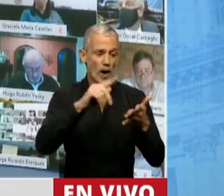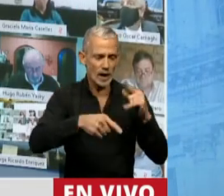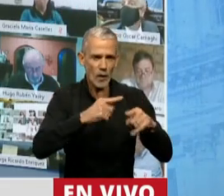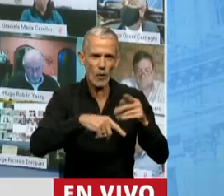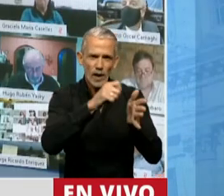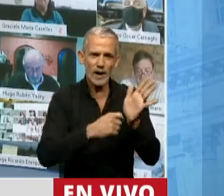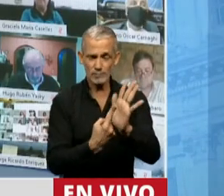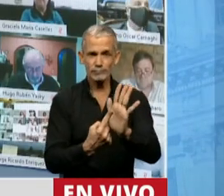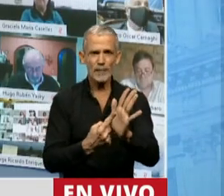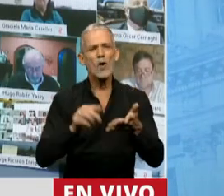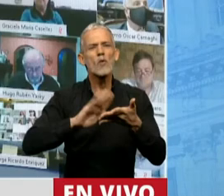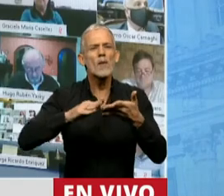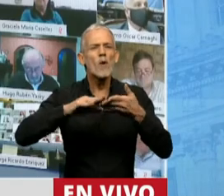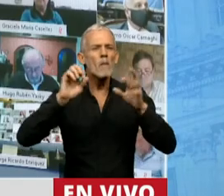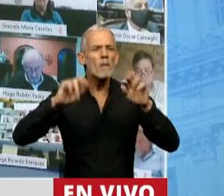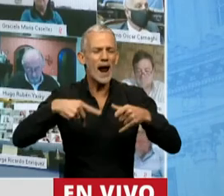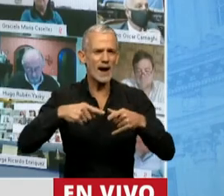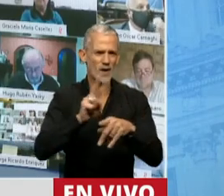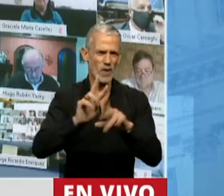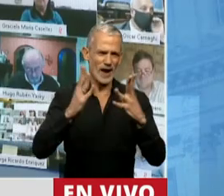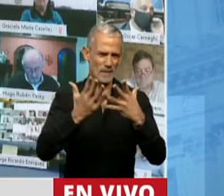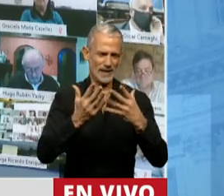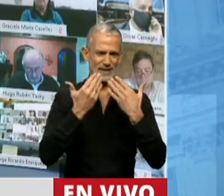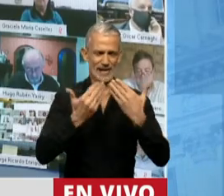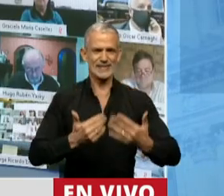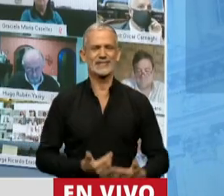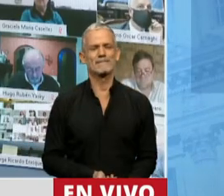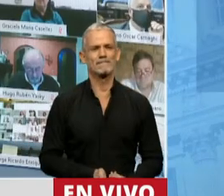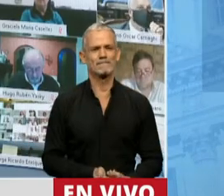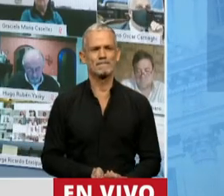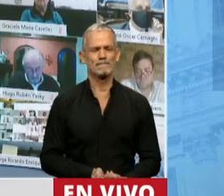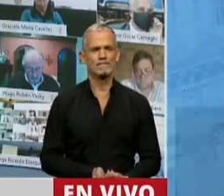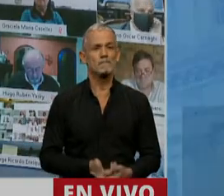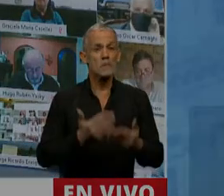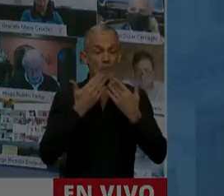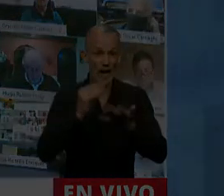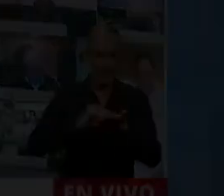gestar una nueva política ambiental en la Argentina. Gracias. Gracias, diputada.